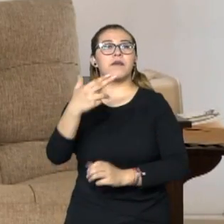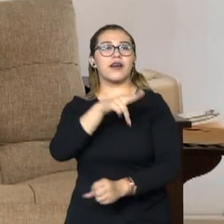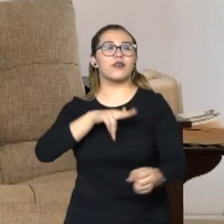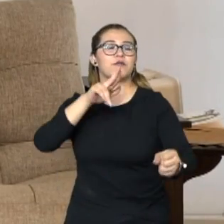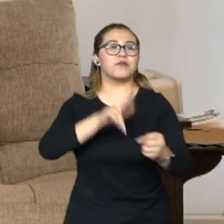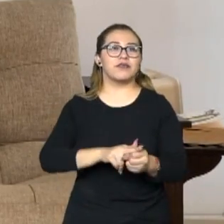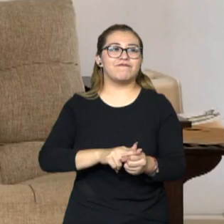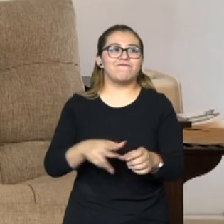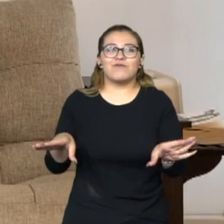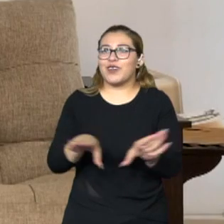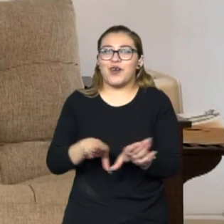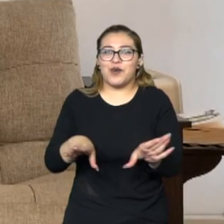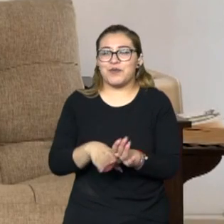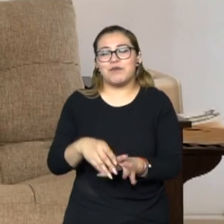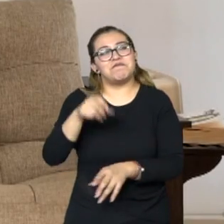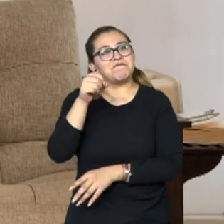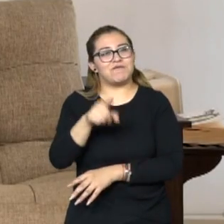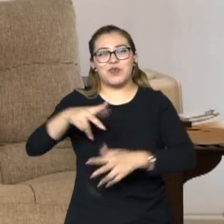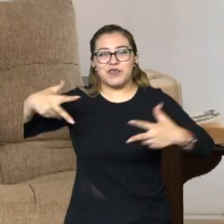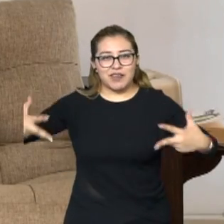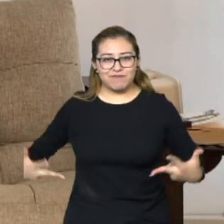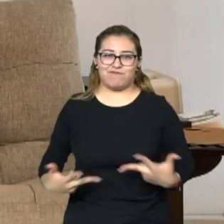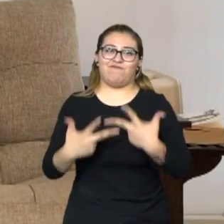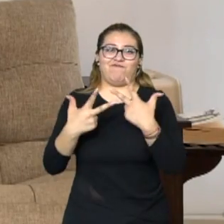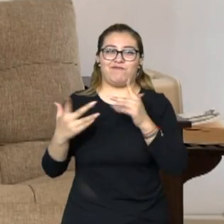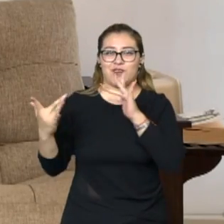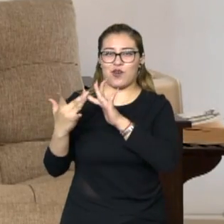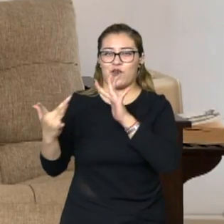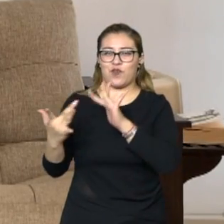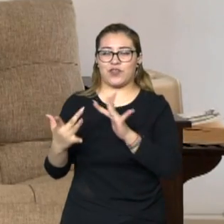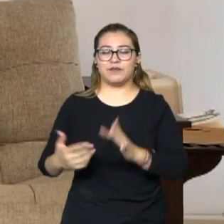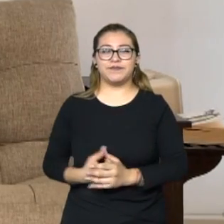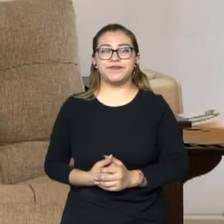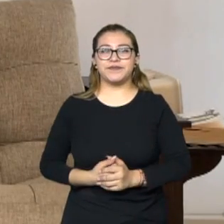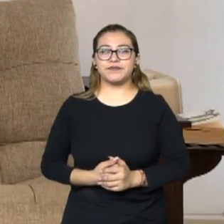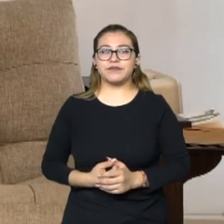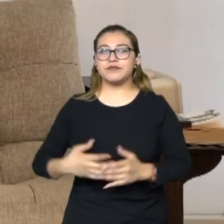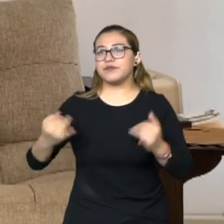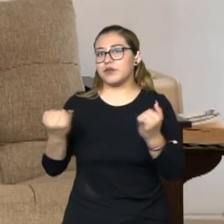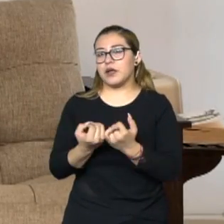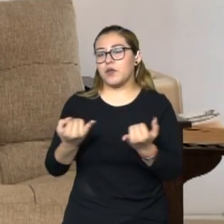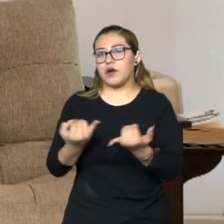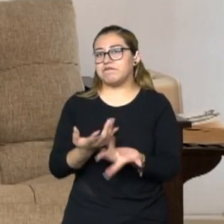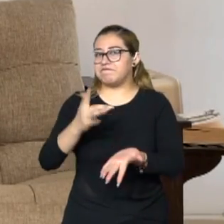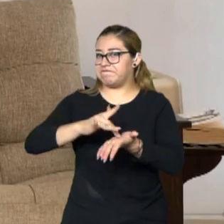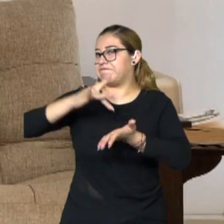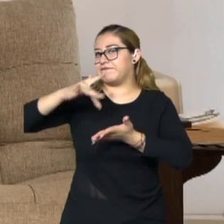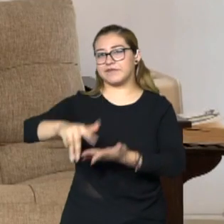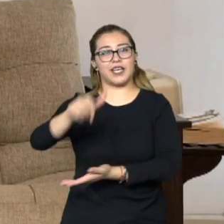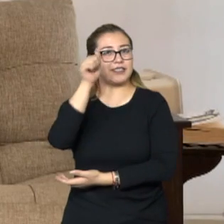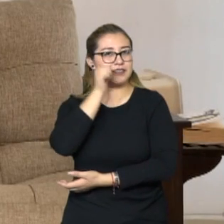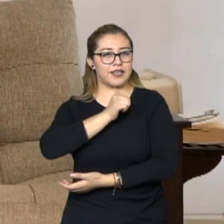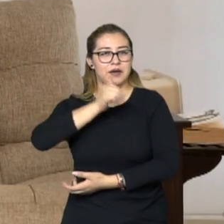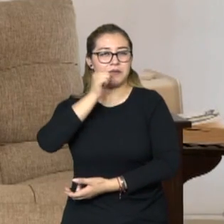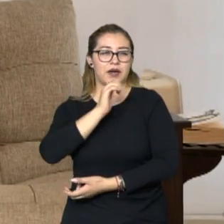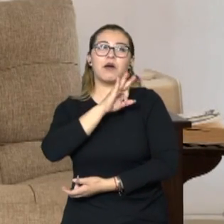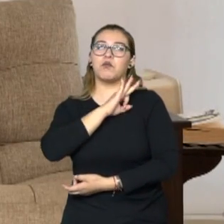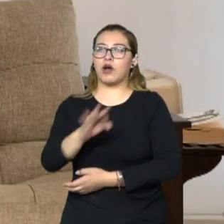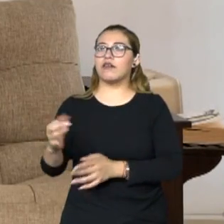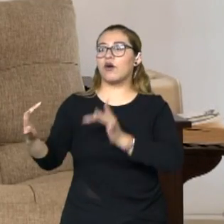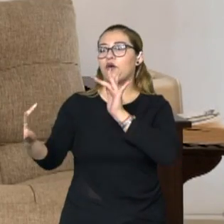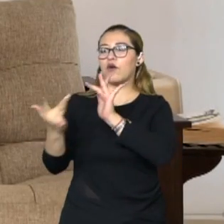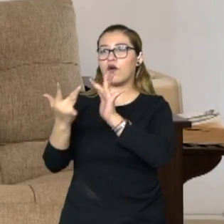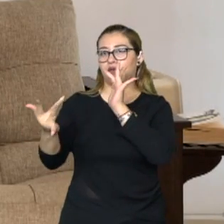estar en este formato. Y pues nada, que te agradezco como siempre el espacio y la posibilidad